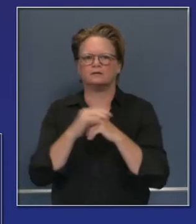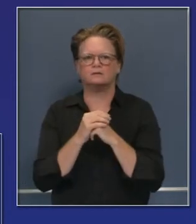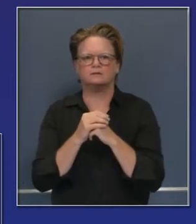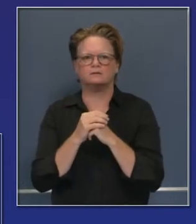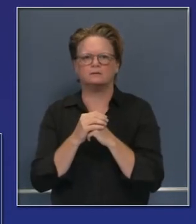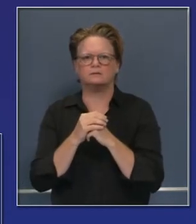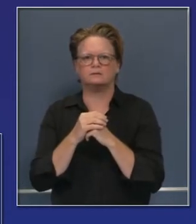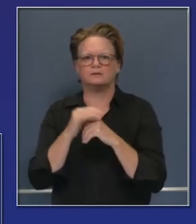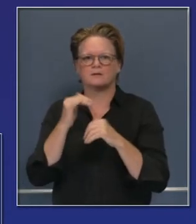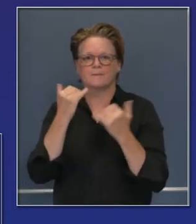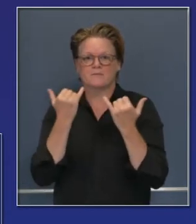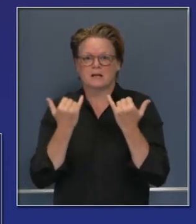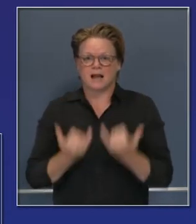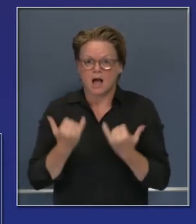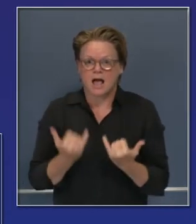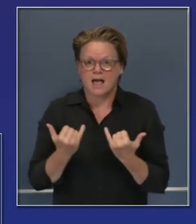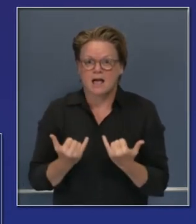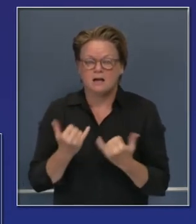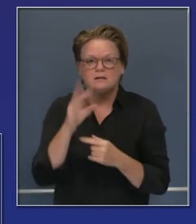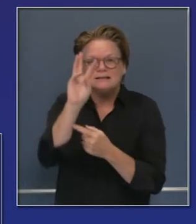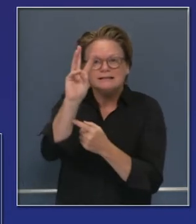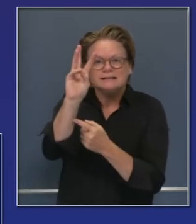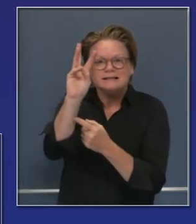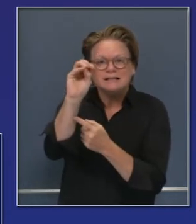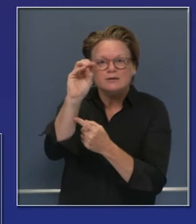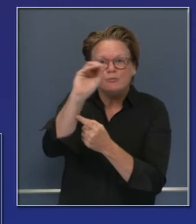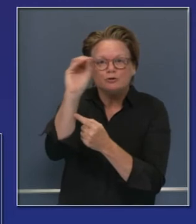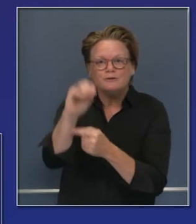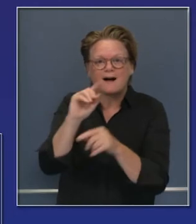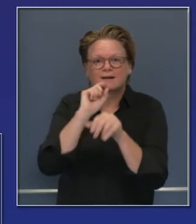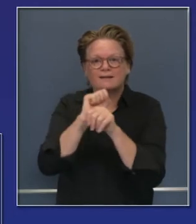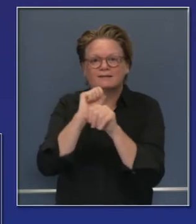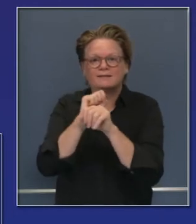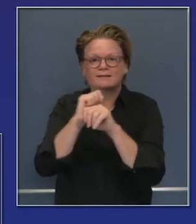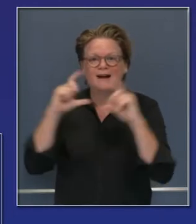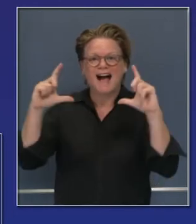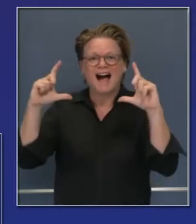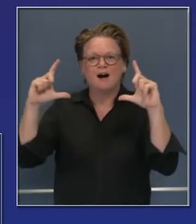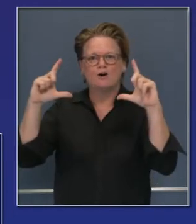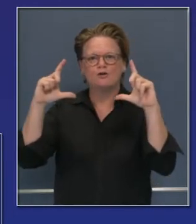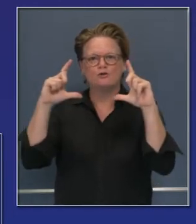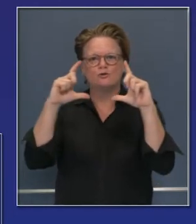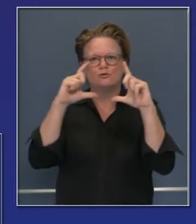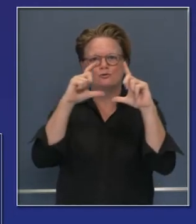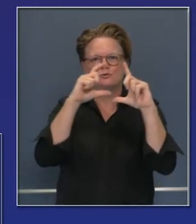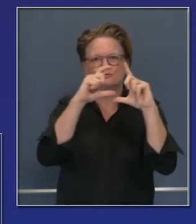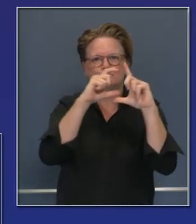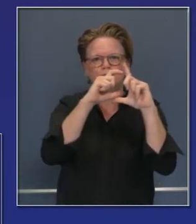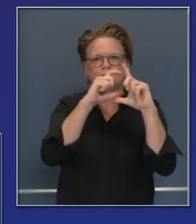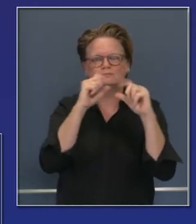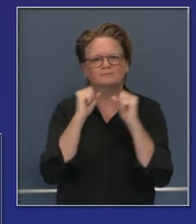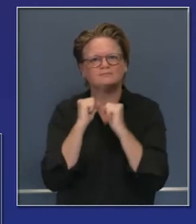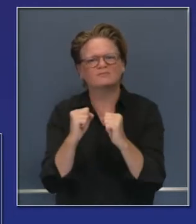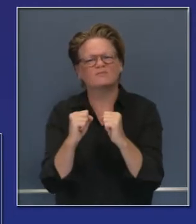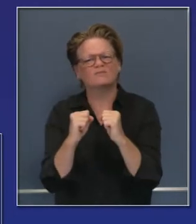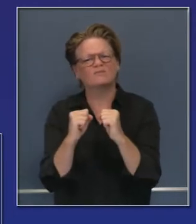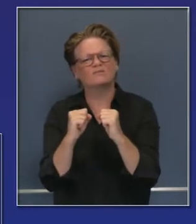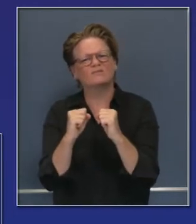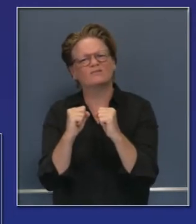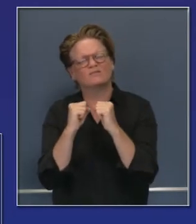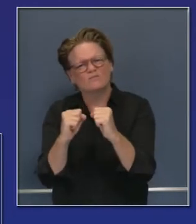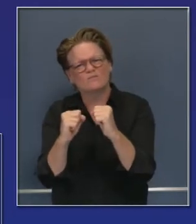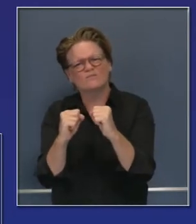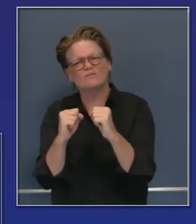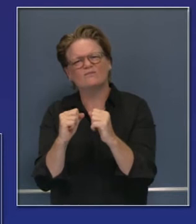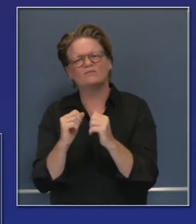dos punto ocho mil. En la política se habla siempre de que esto no es como el béisbol que a uno le dan crédito por lo que ha salvado, ¿no?